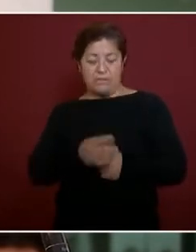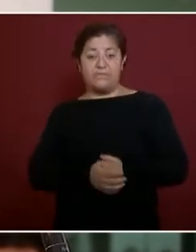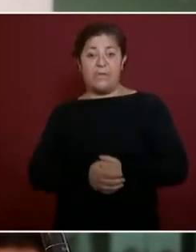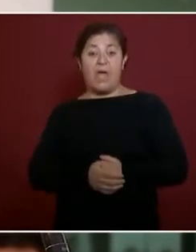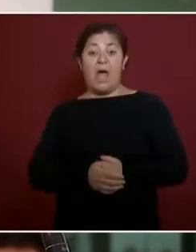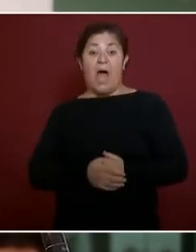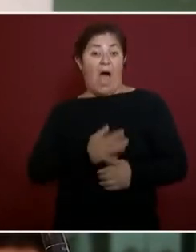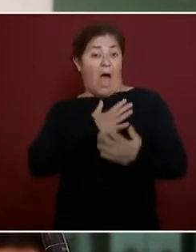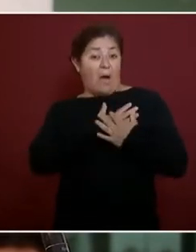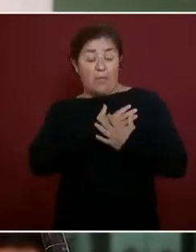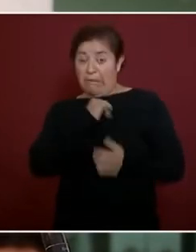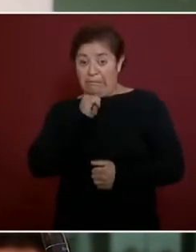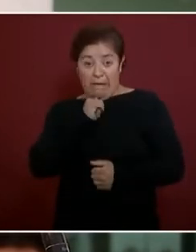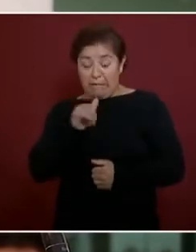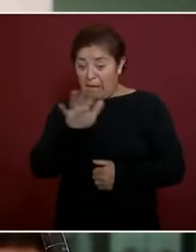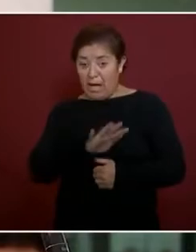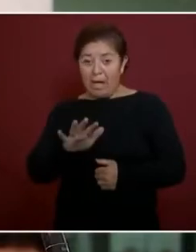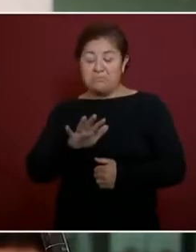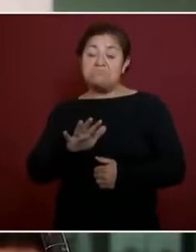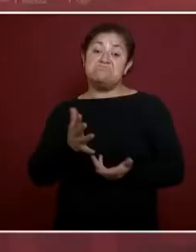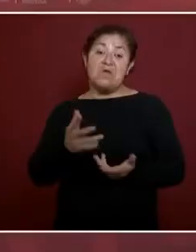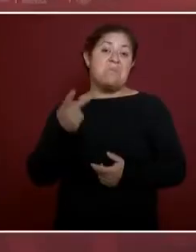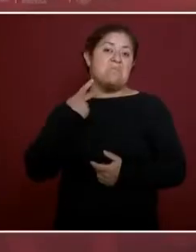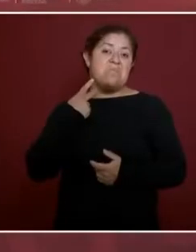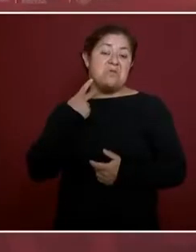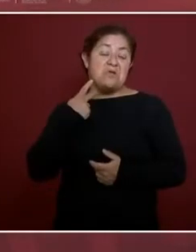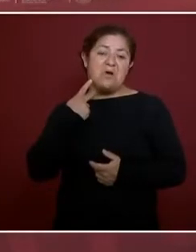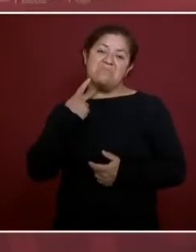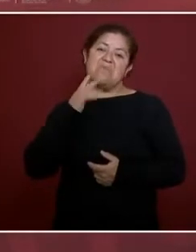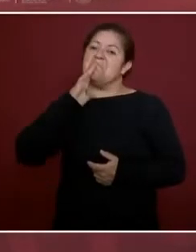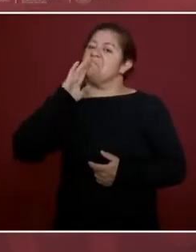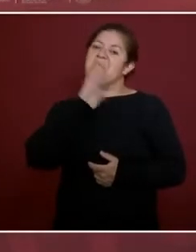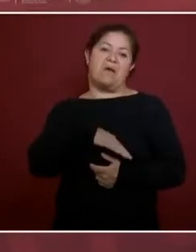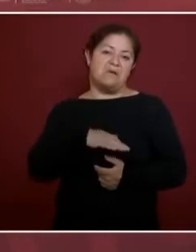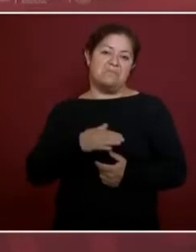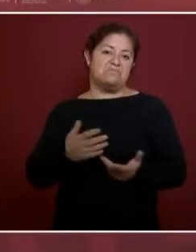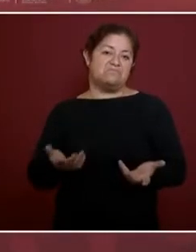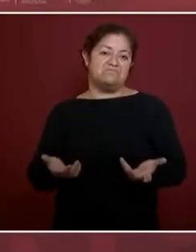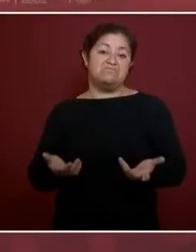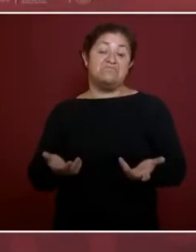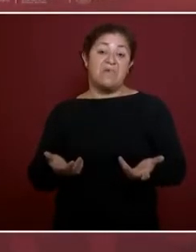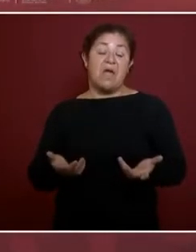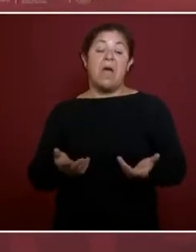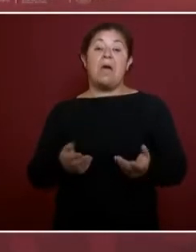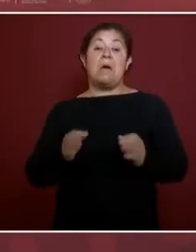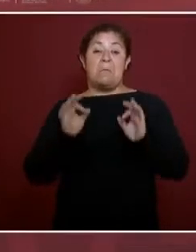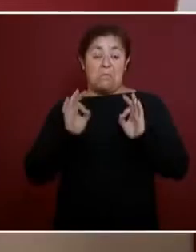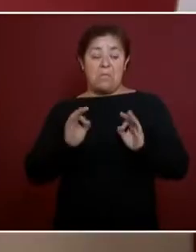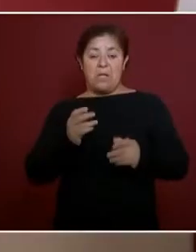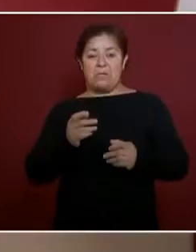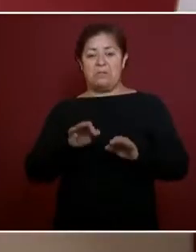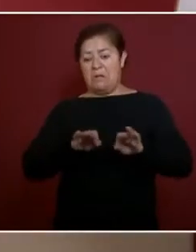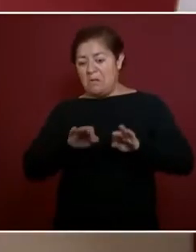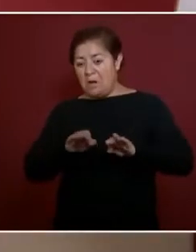es buen político, no se es buen servidor público.